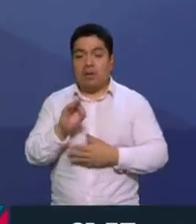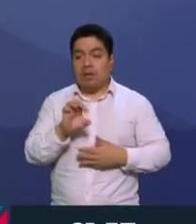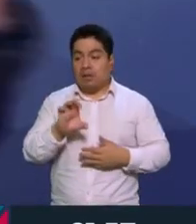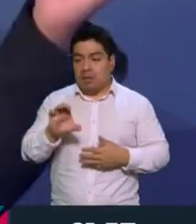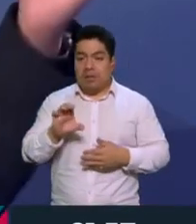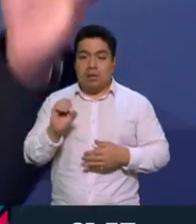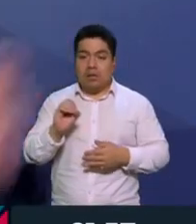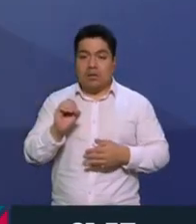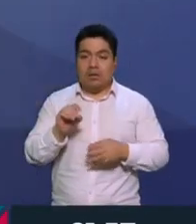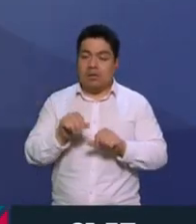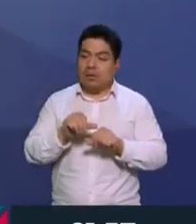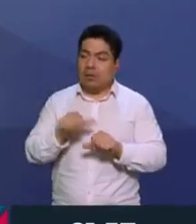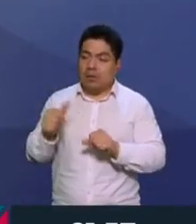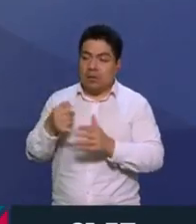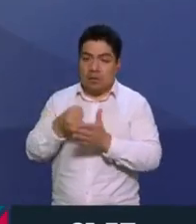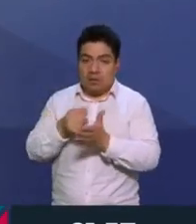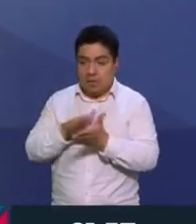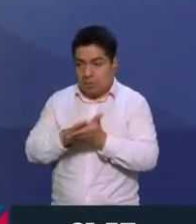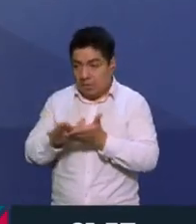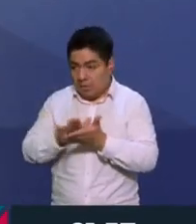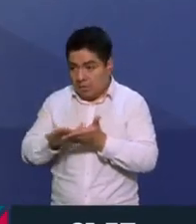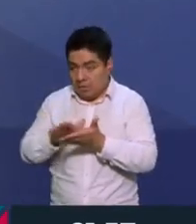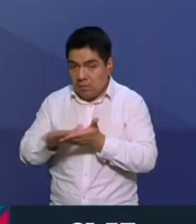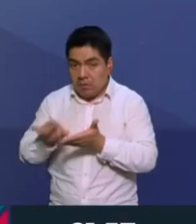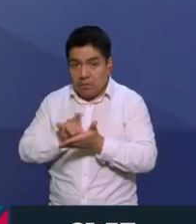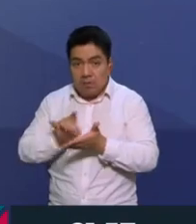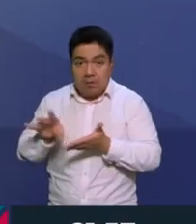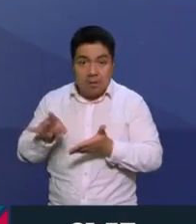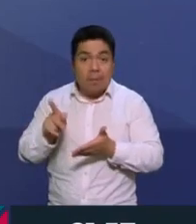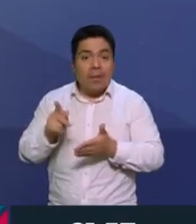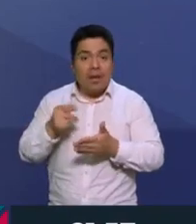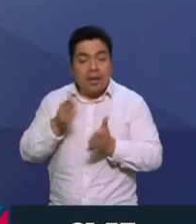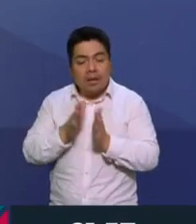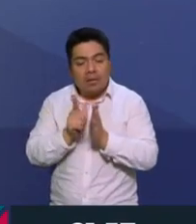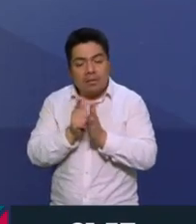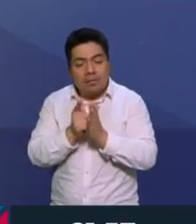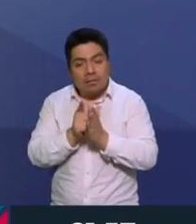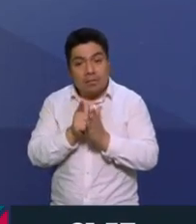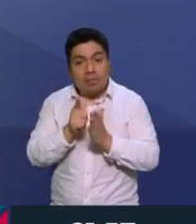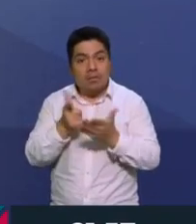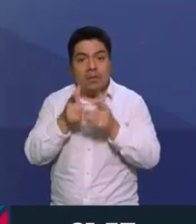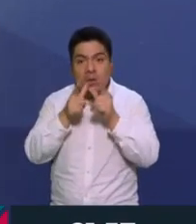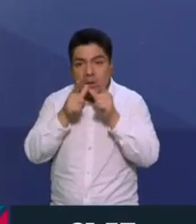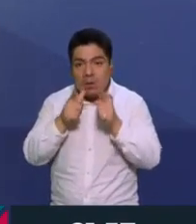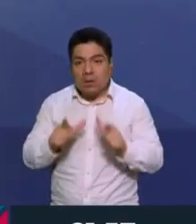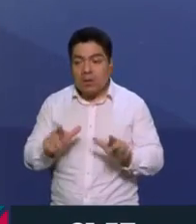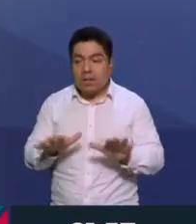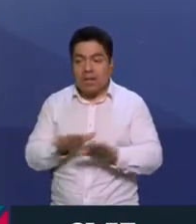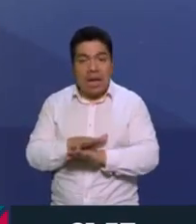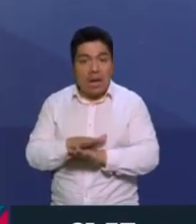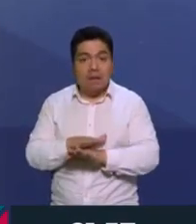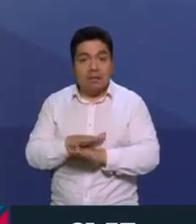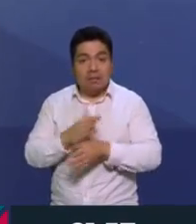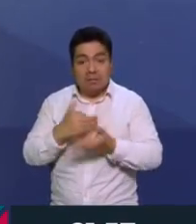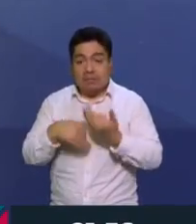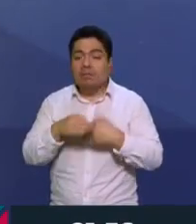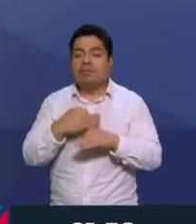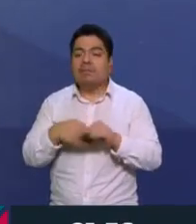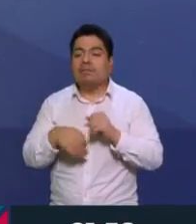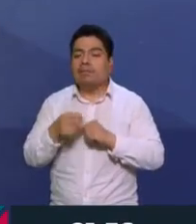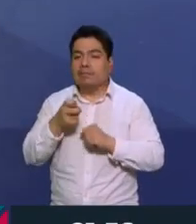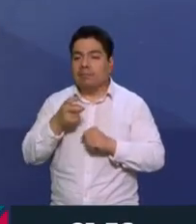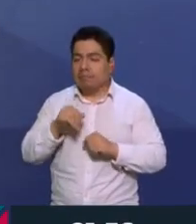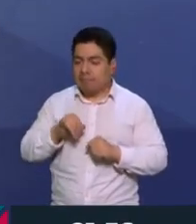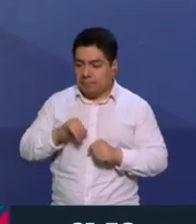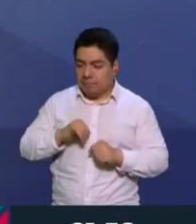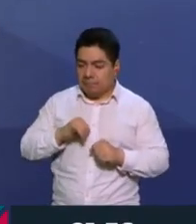Económica, ya lo publica otra editorial, pero que fue un libro que cambió a la literatura universal, ¿no? Es muy